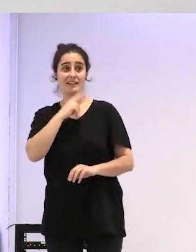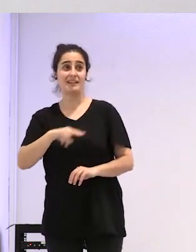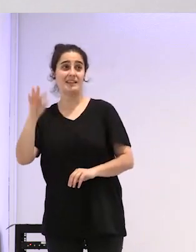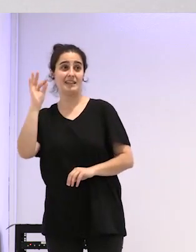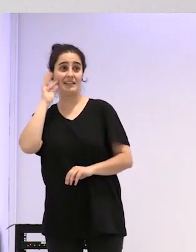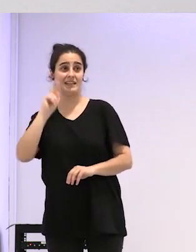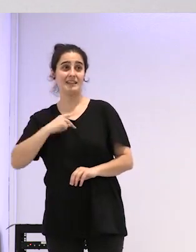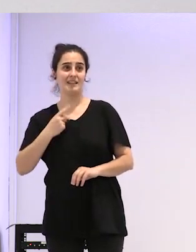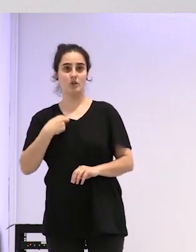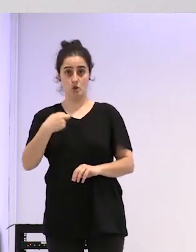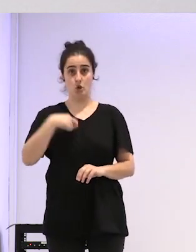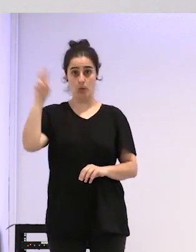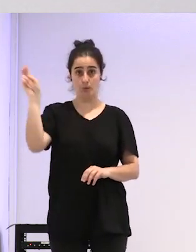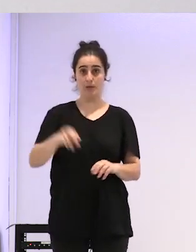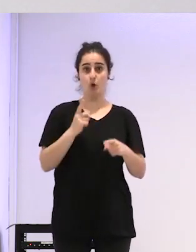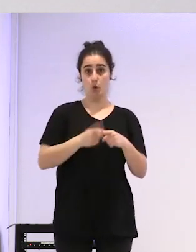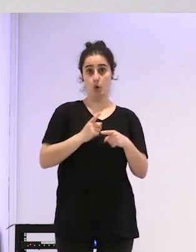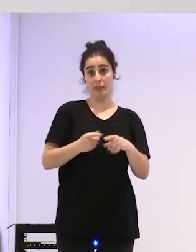cruces